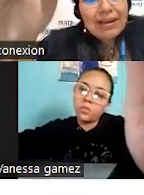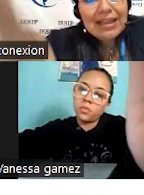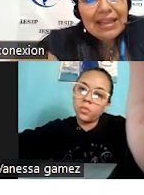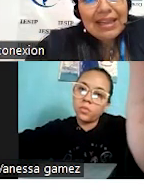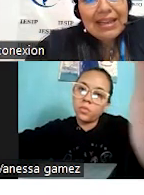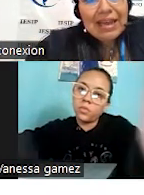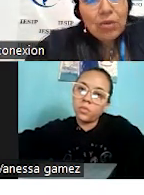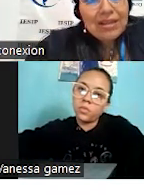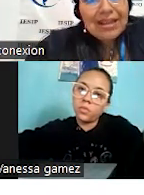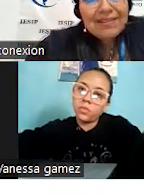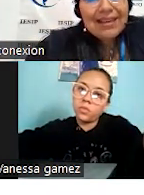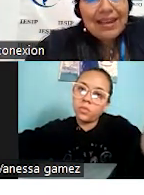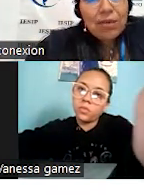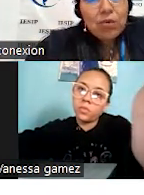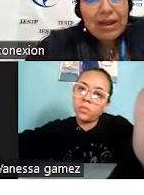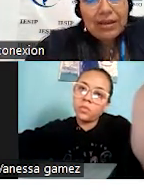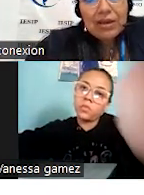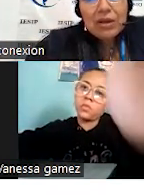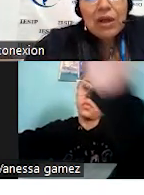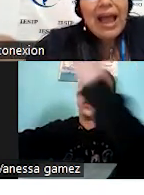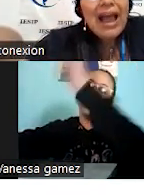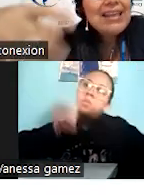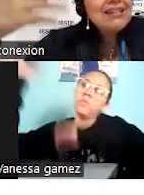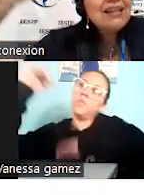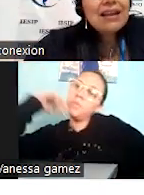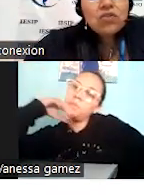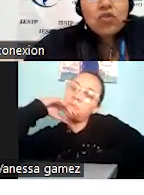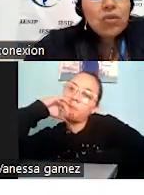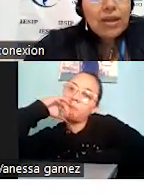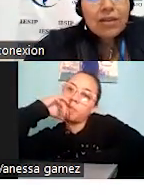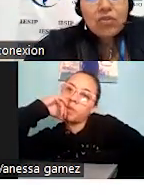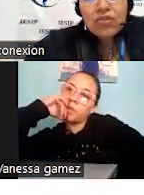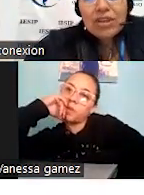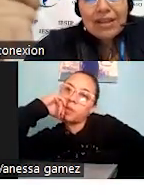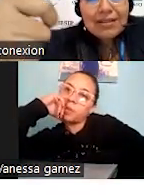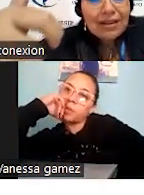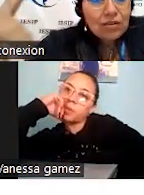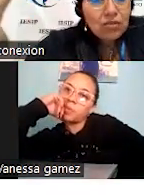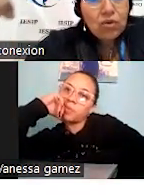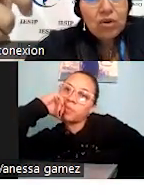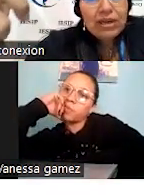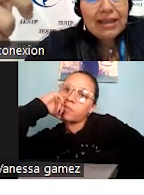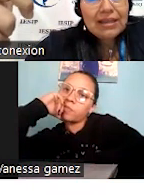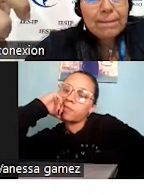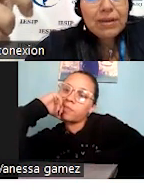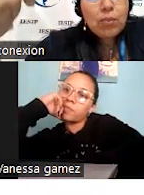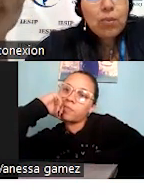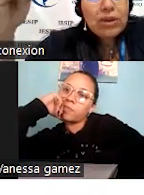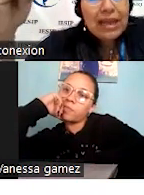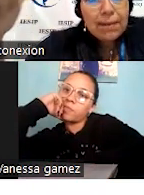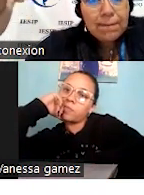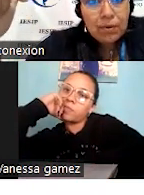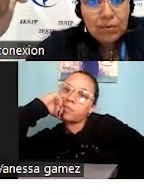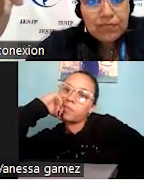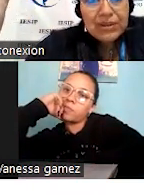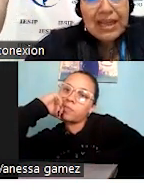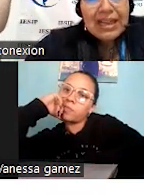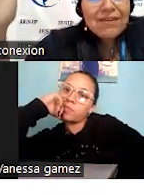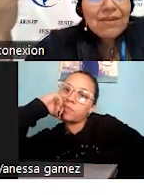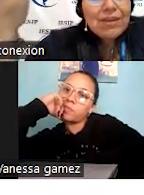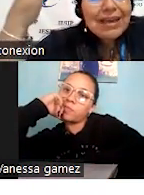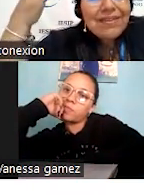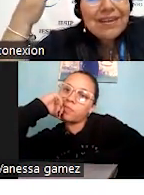ver el grado de intensidad laboral. Hay interacción, todos estos tienen interacción con clientes, pero por ejemplo,